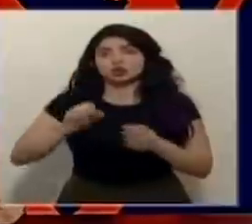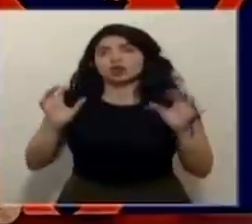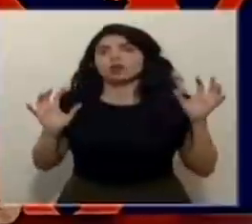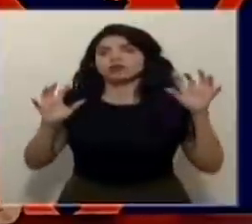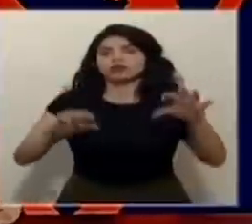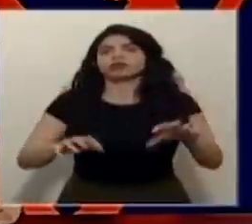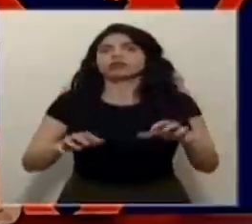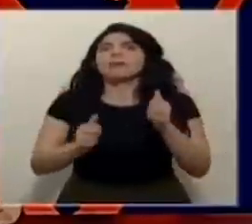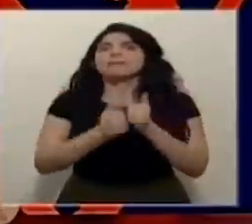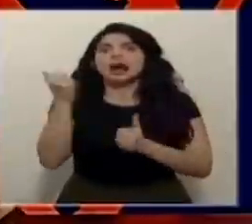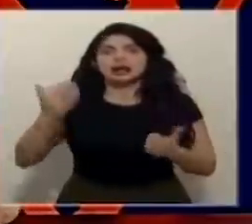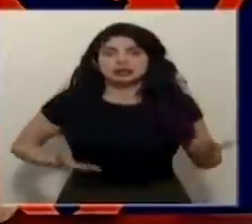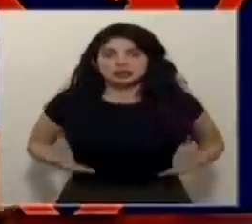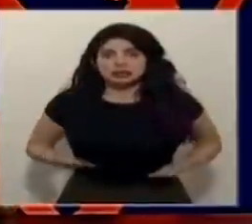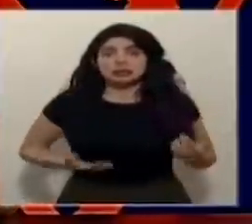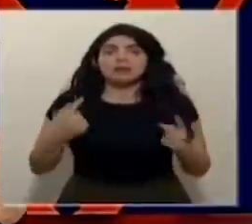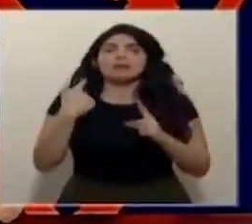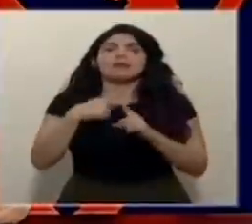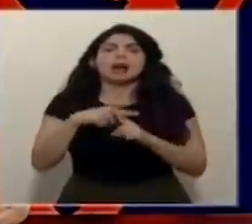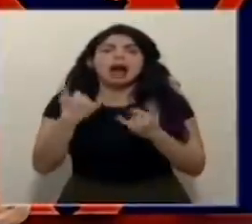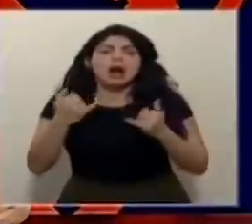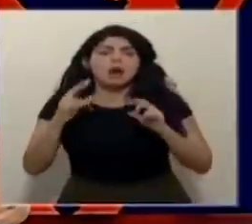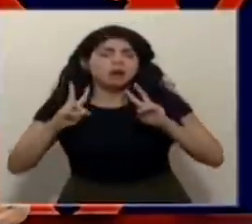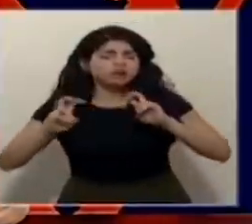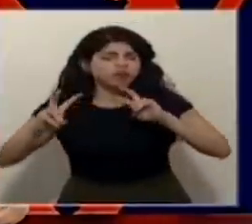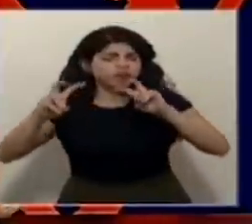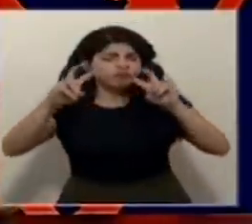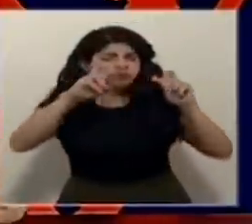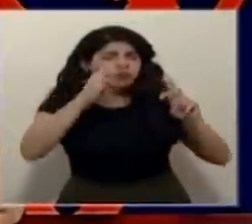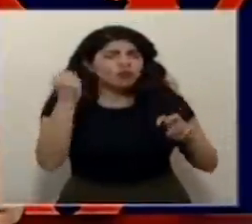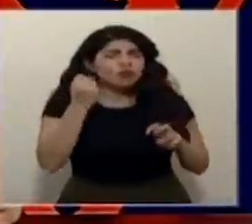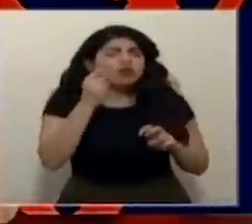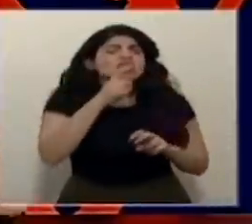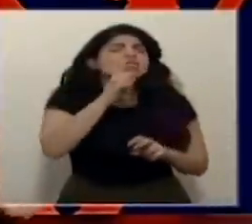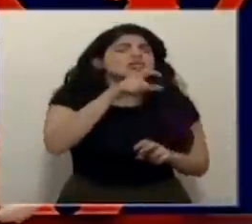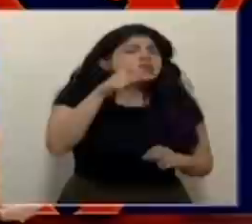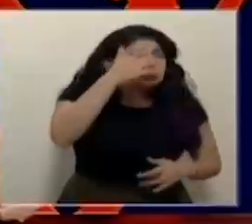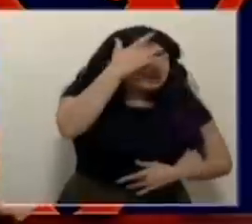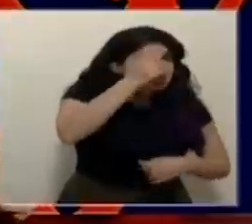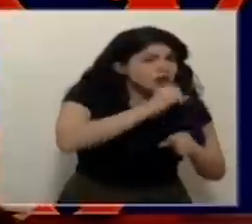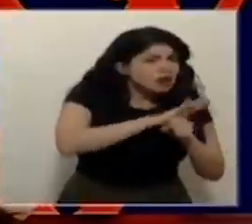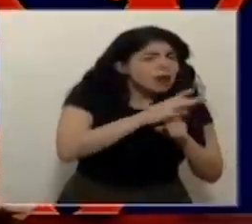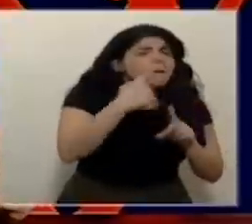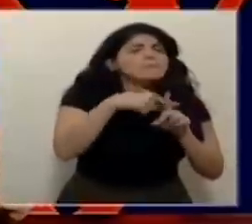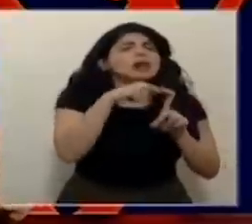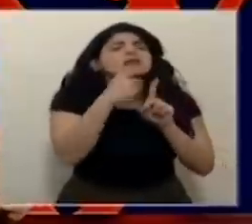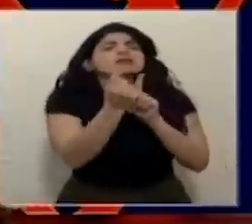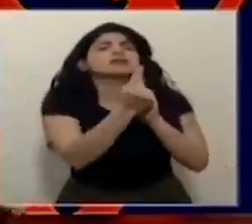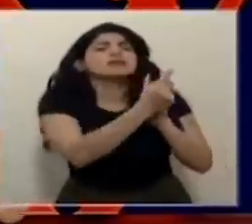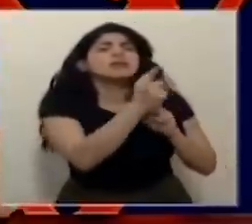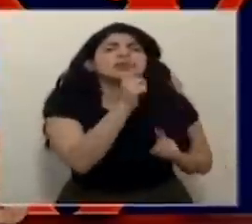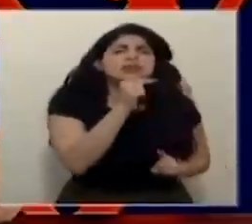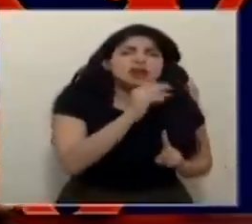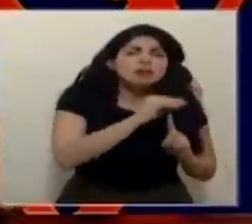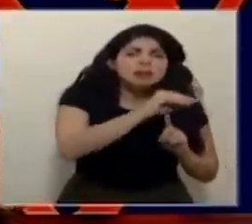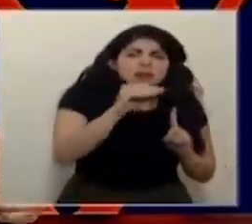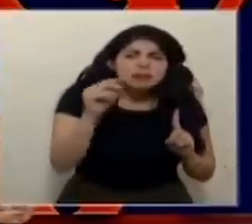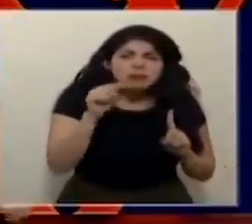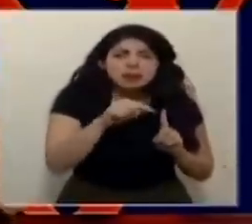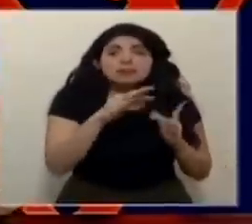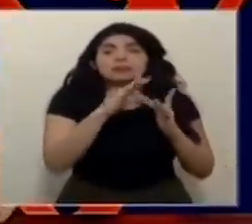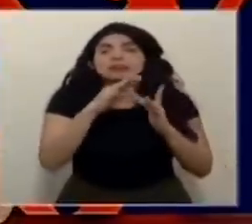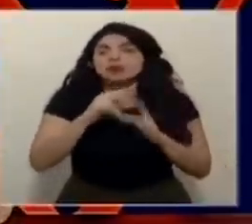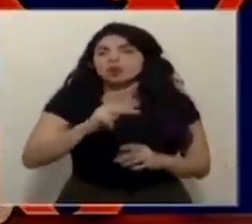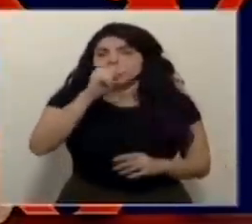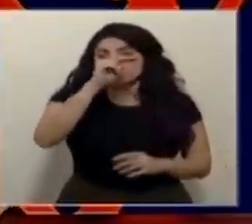Estamos haciendo un mapeo agresivo tanto de los pacientes positivos como de sus nexos epidemiológicos, principalmente en la Central